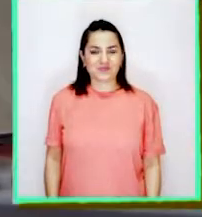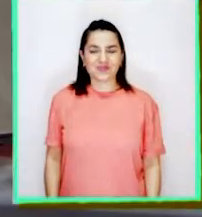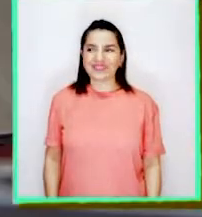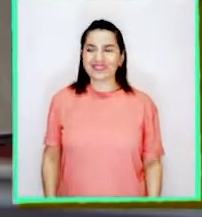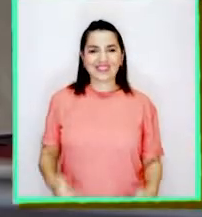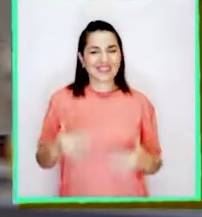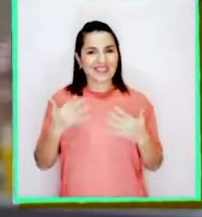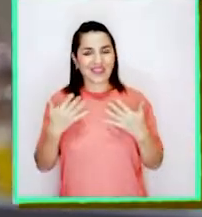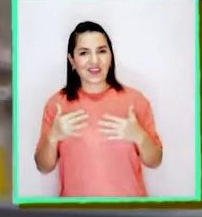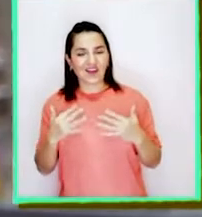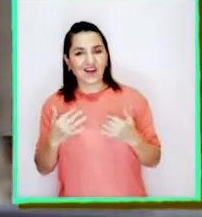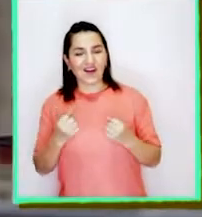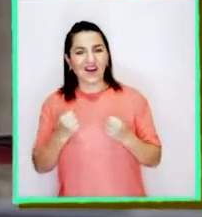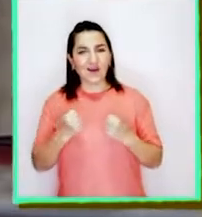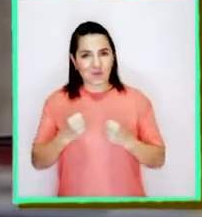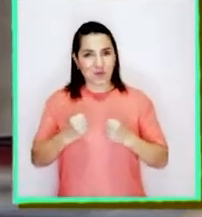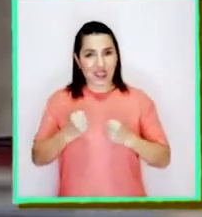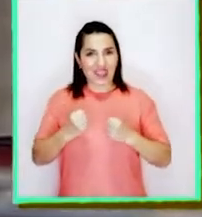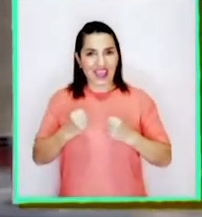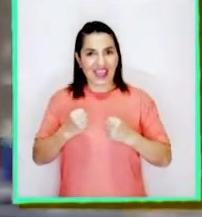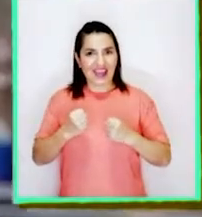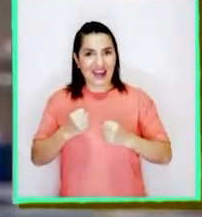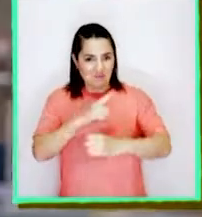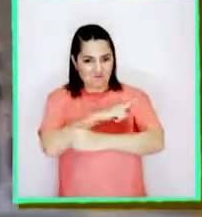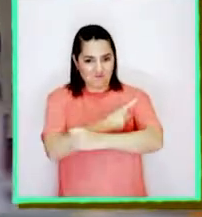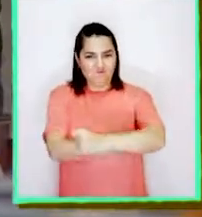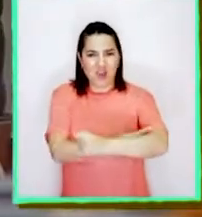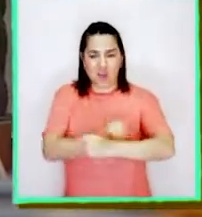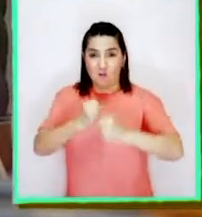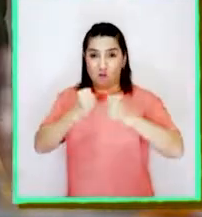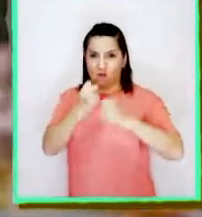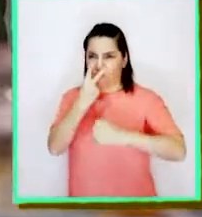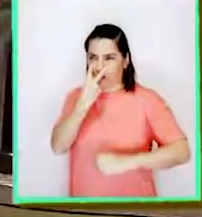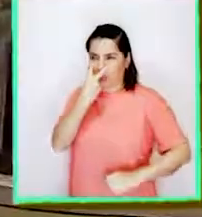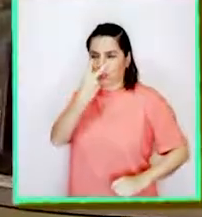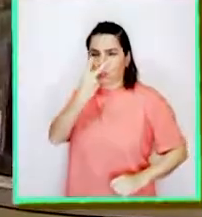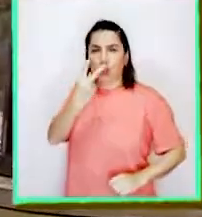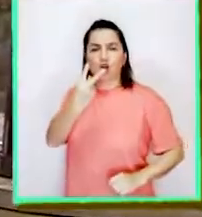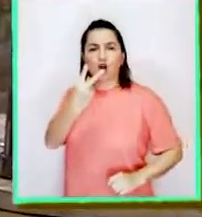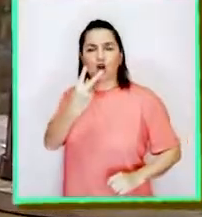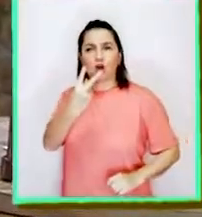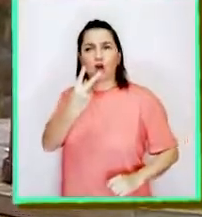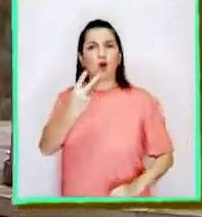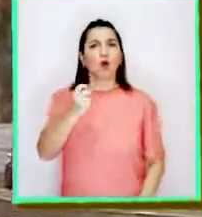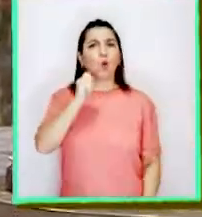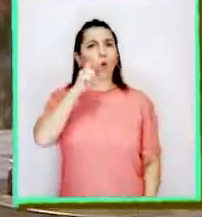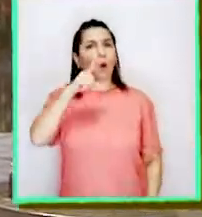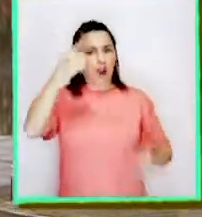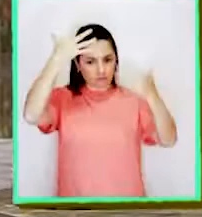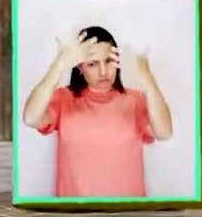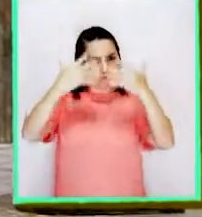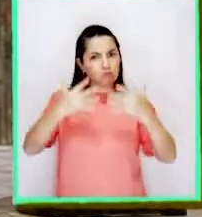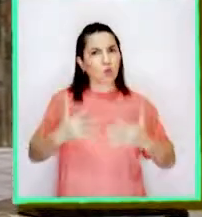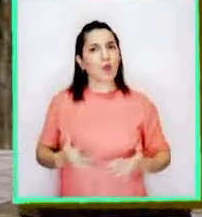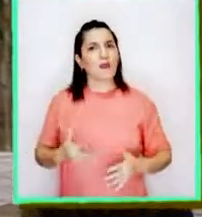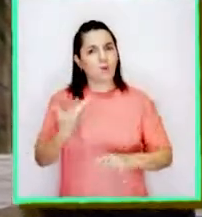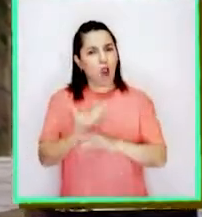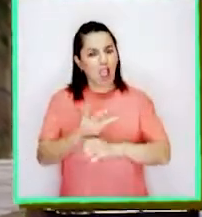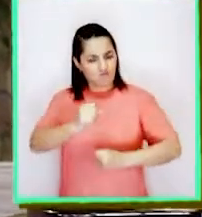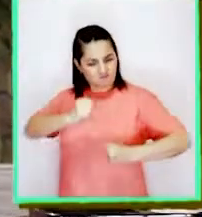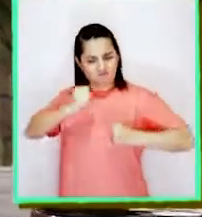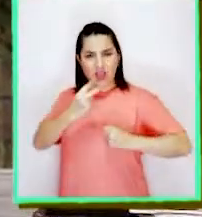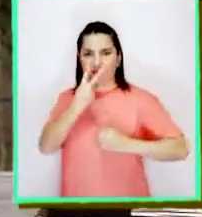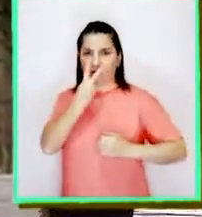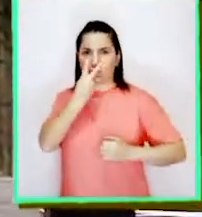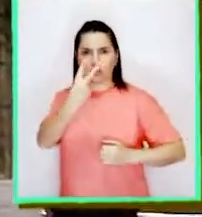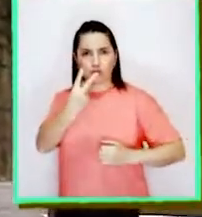¡Qué increíble sería poder tener ese don de la Supervisión! ¿Qué órgano del cuerpo utiliza el Chico